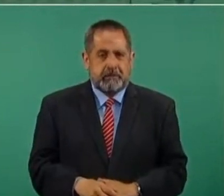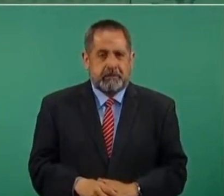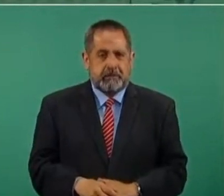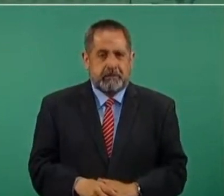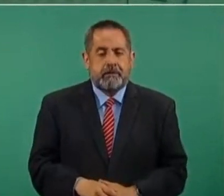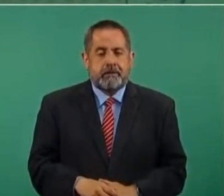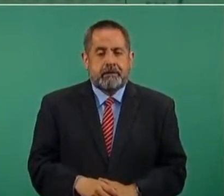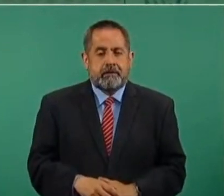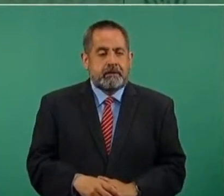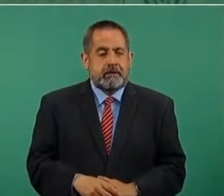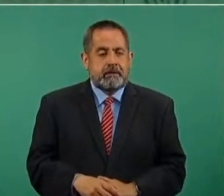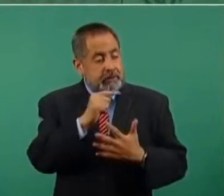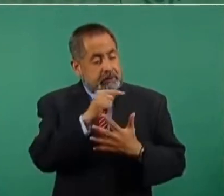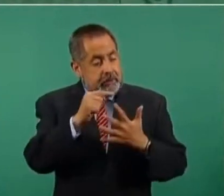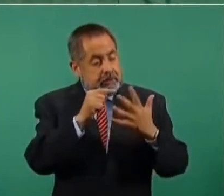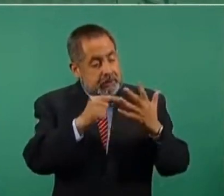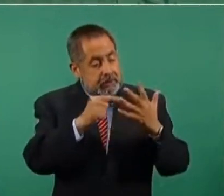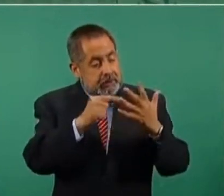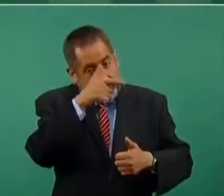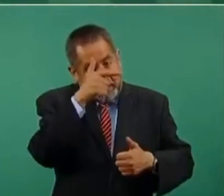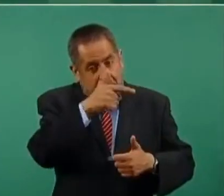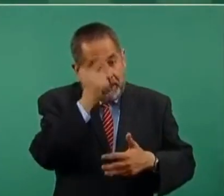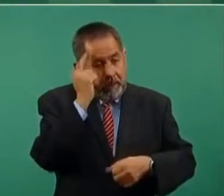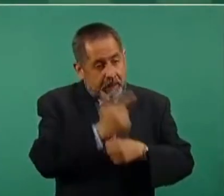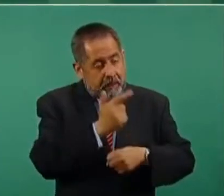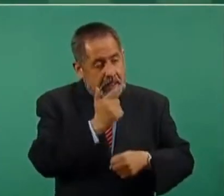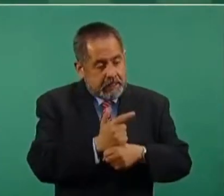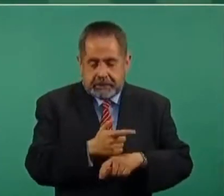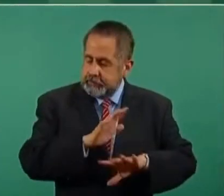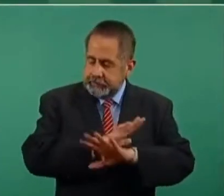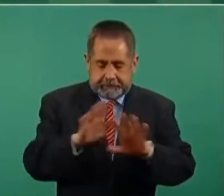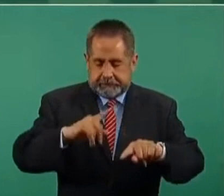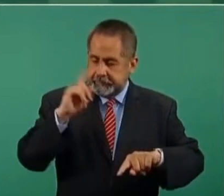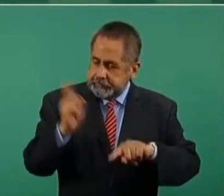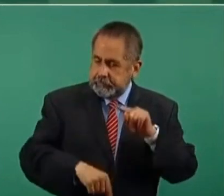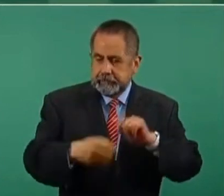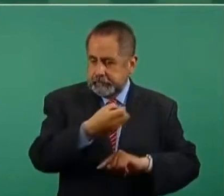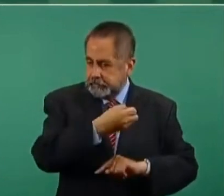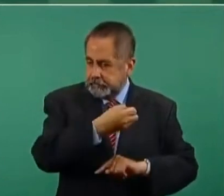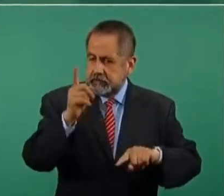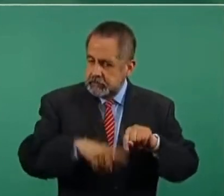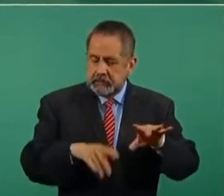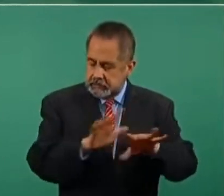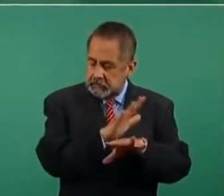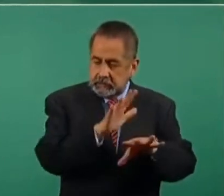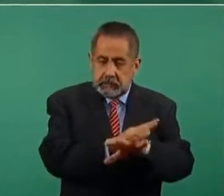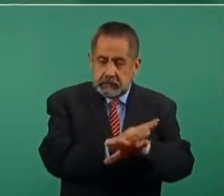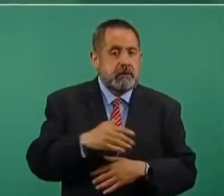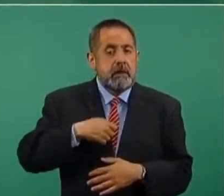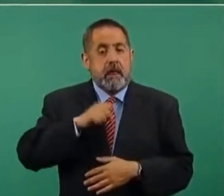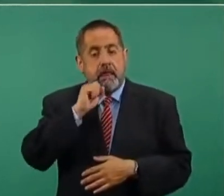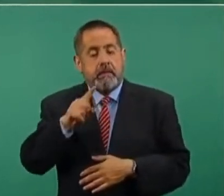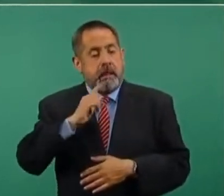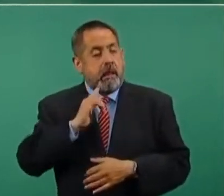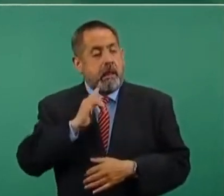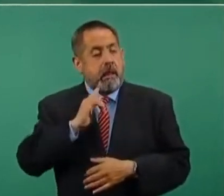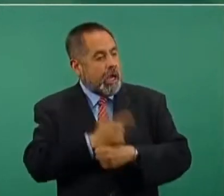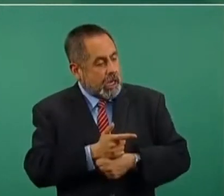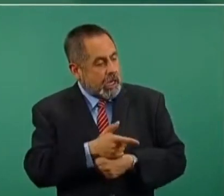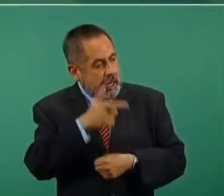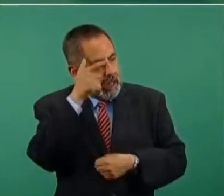Y todo eso se ha ido ordenando. Me enteré de que